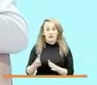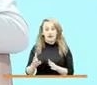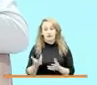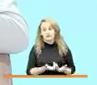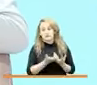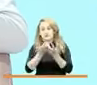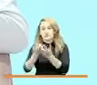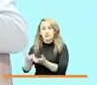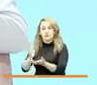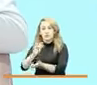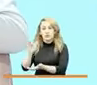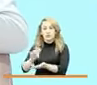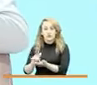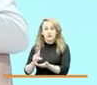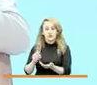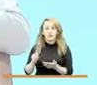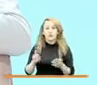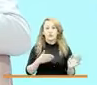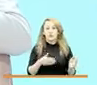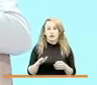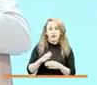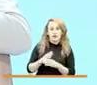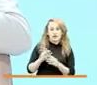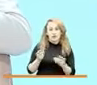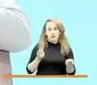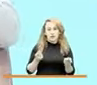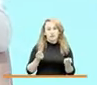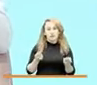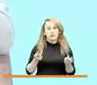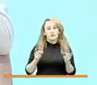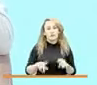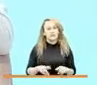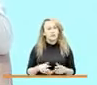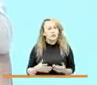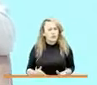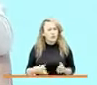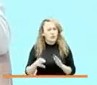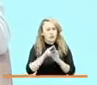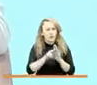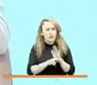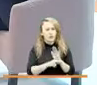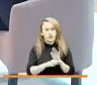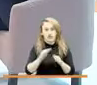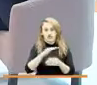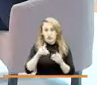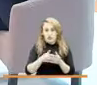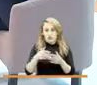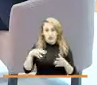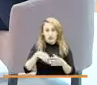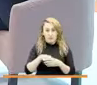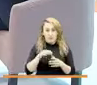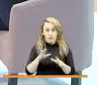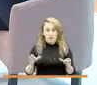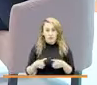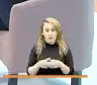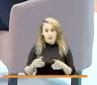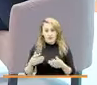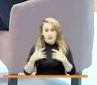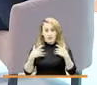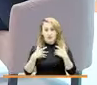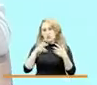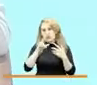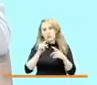reubicaciones y los planes de contingencia son medidas que no todas dependen de la unidad para las víctimas pero nosotros como